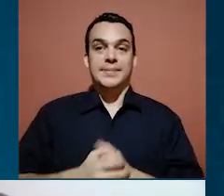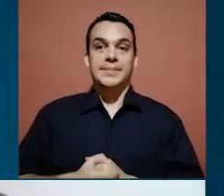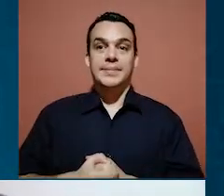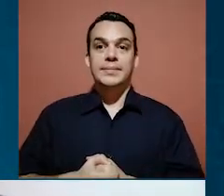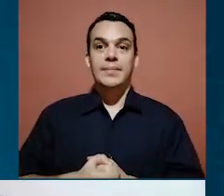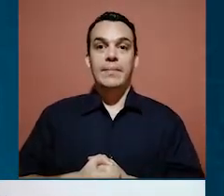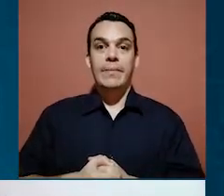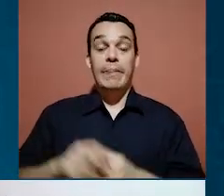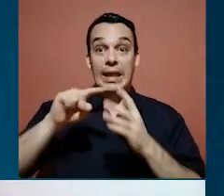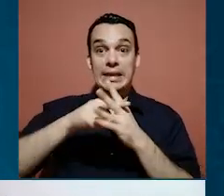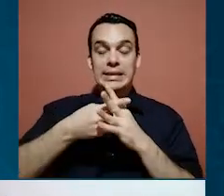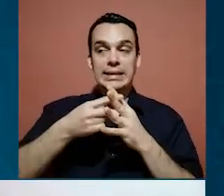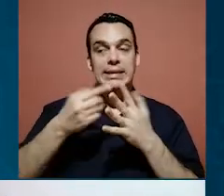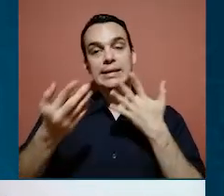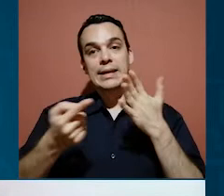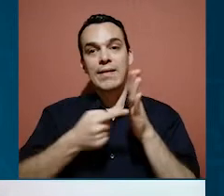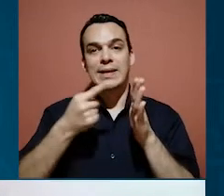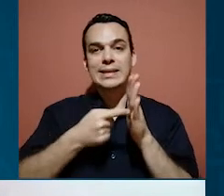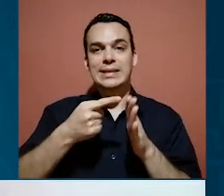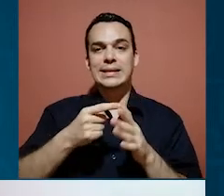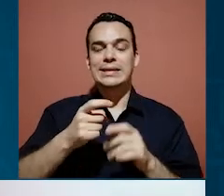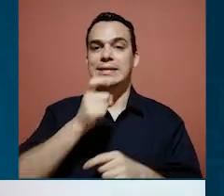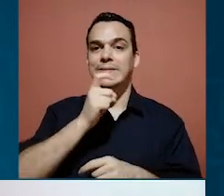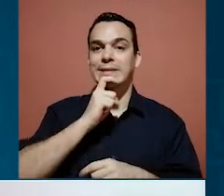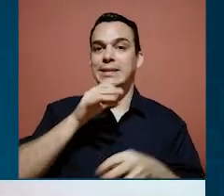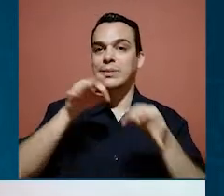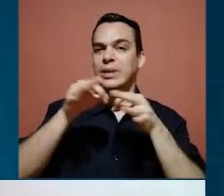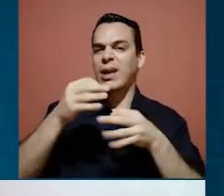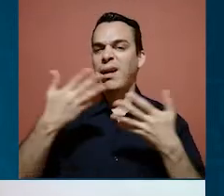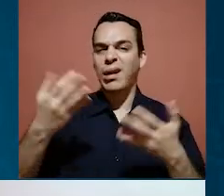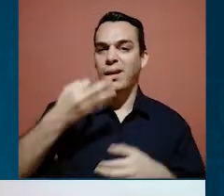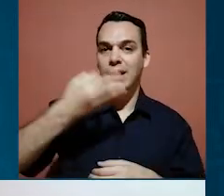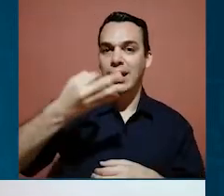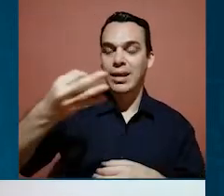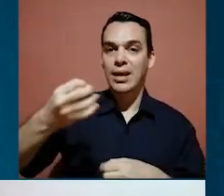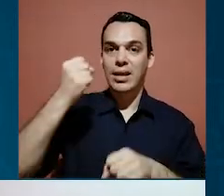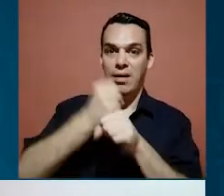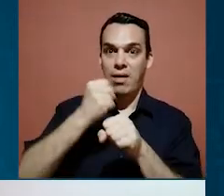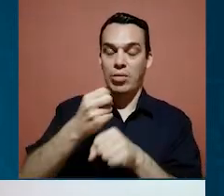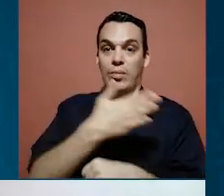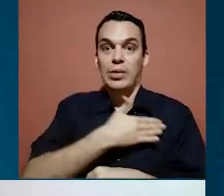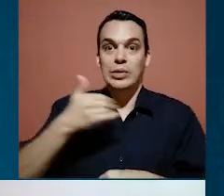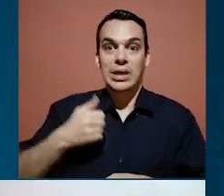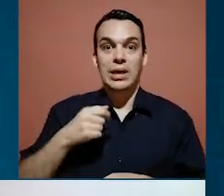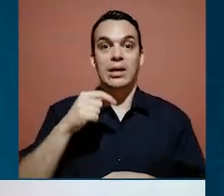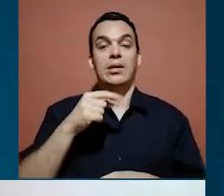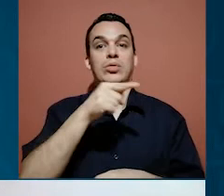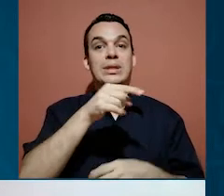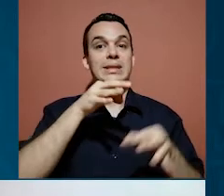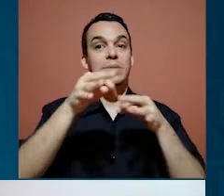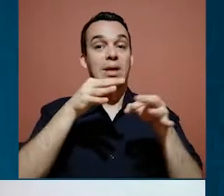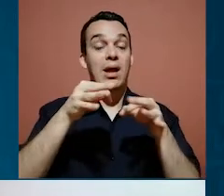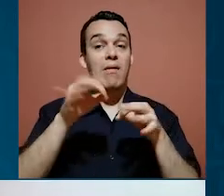iniciar, a veces es difícil explicar el día a día de nuestro trabajo, ¿verdad? Entonces, sobre todo me gustaría que le